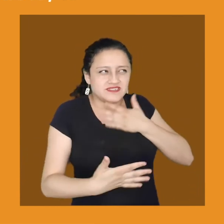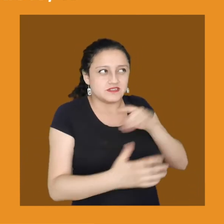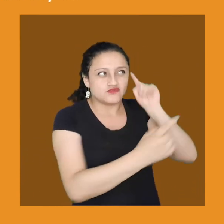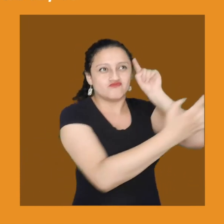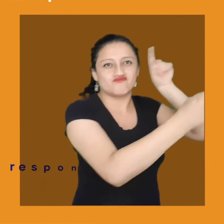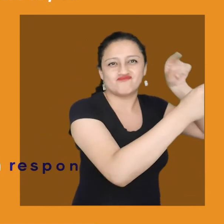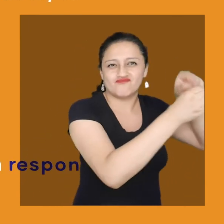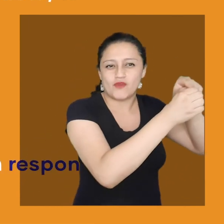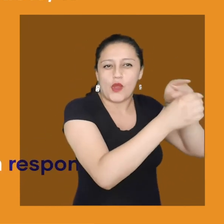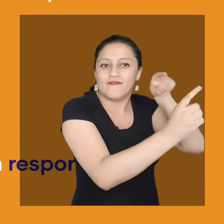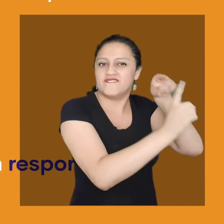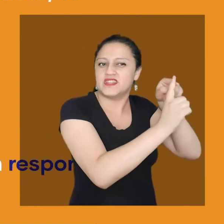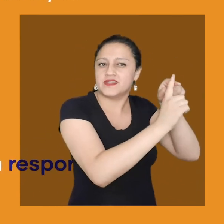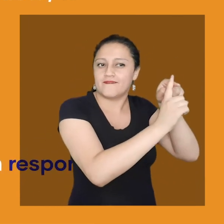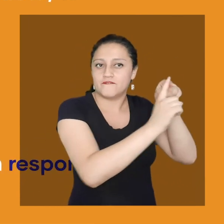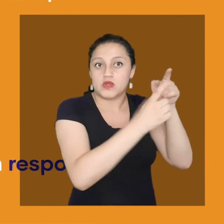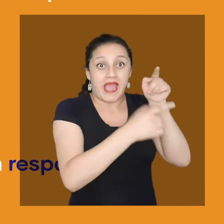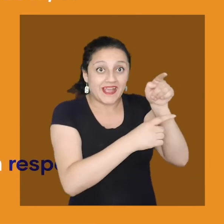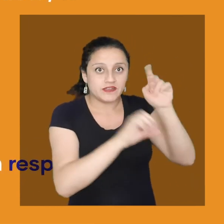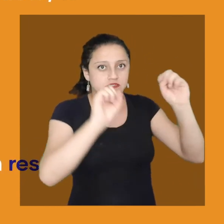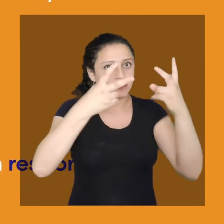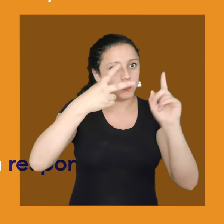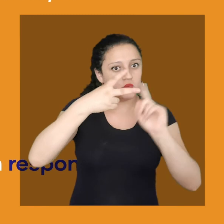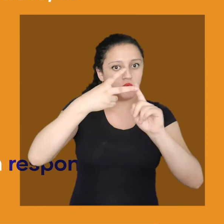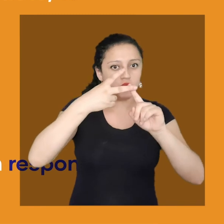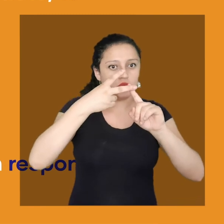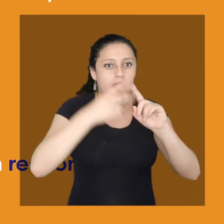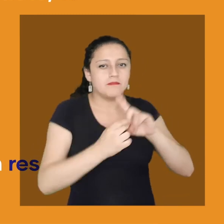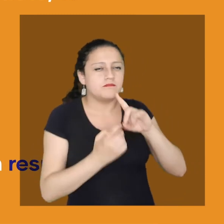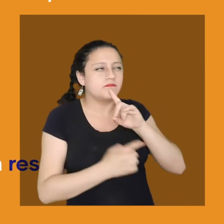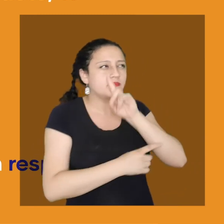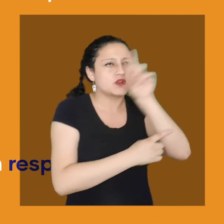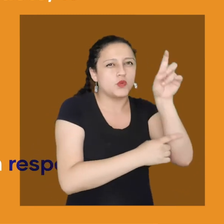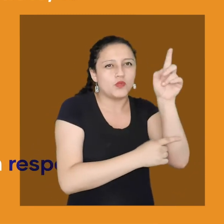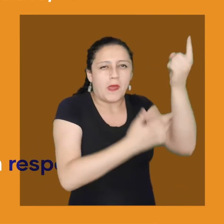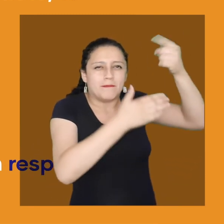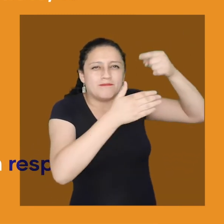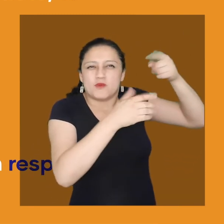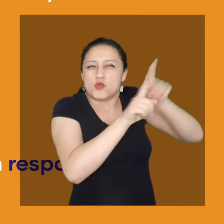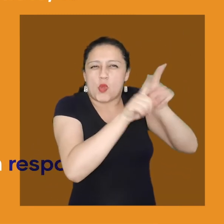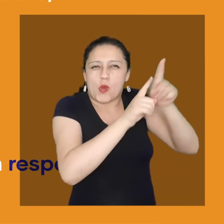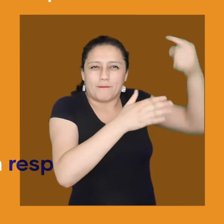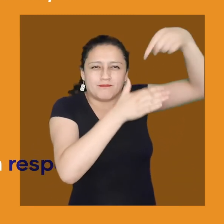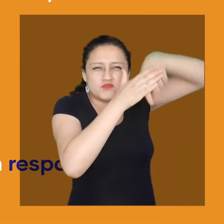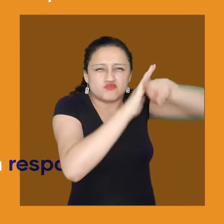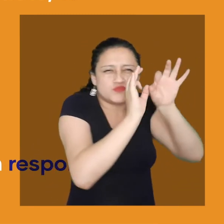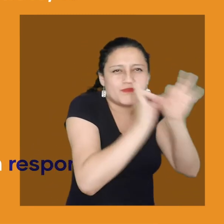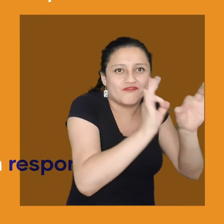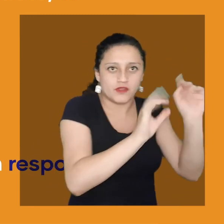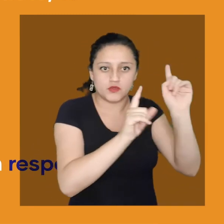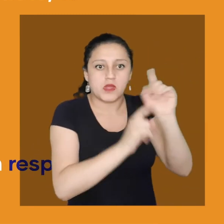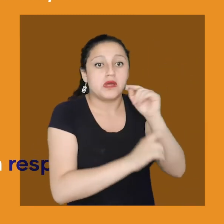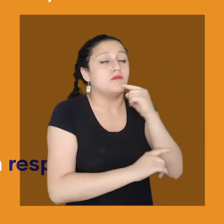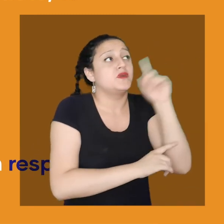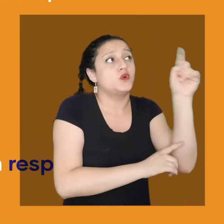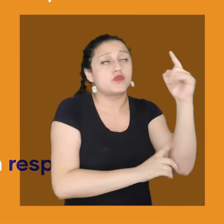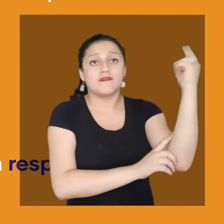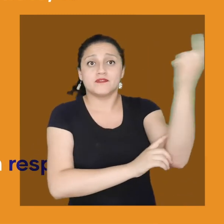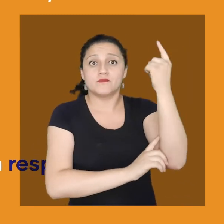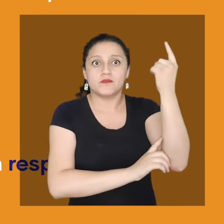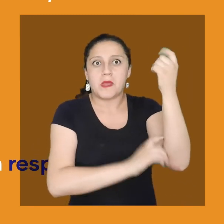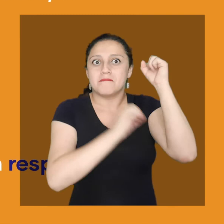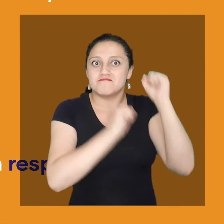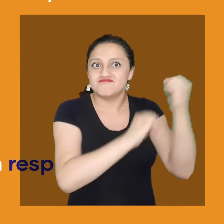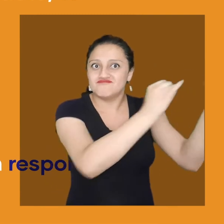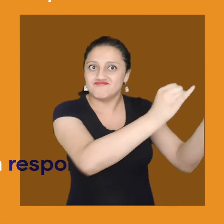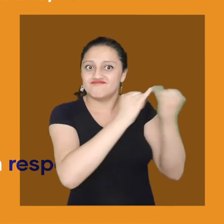contacto. Te motive o sensibilice. 2. Plantealo a modo de pregunta. No tiene que ser específica. De